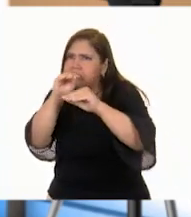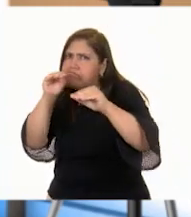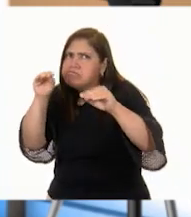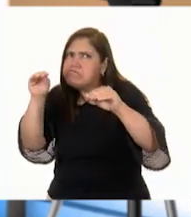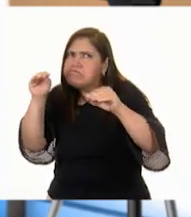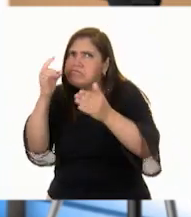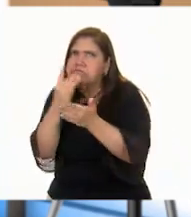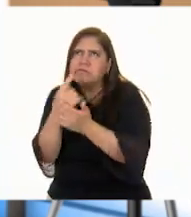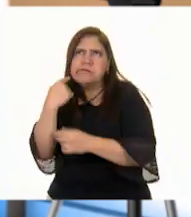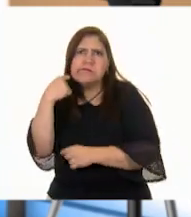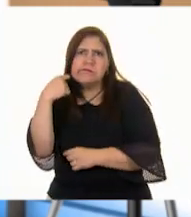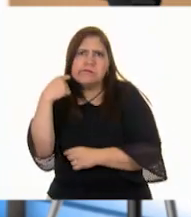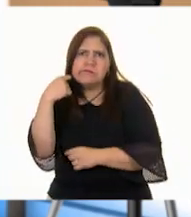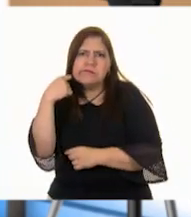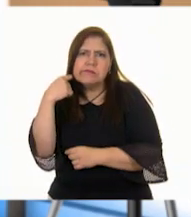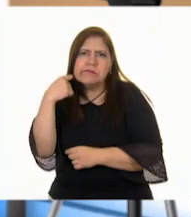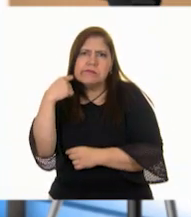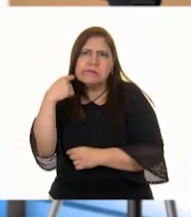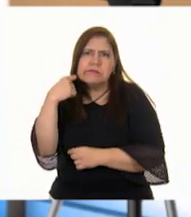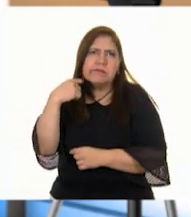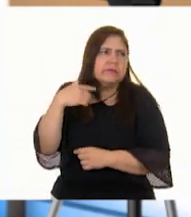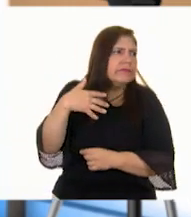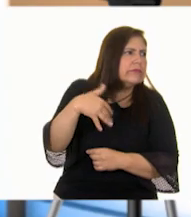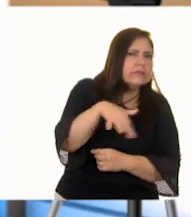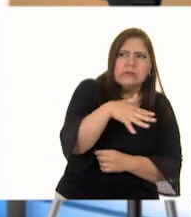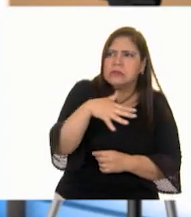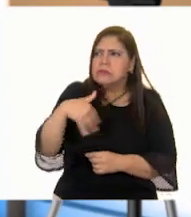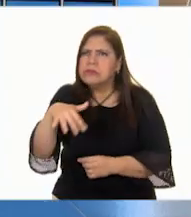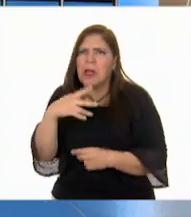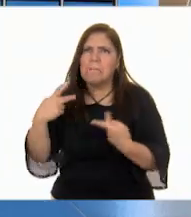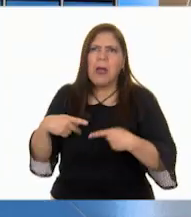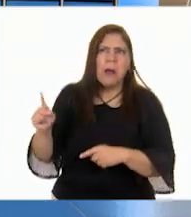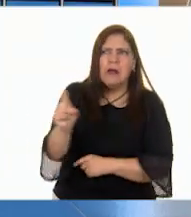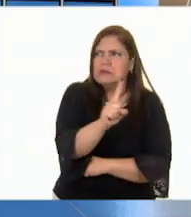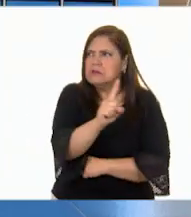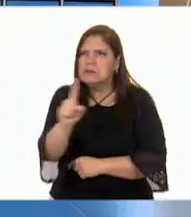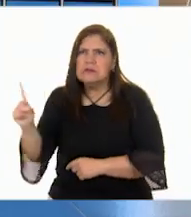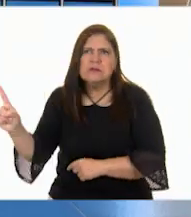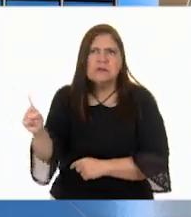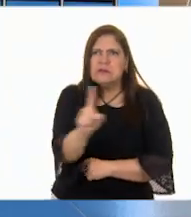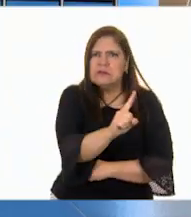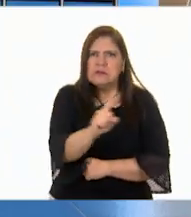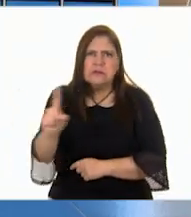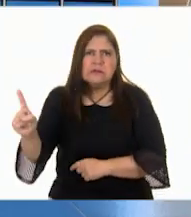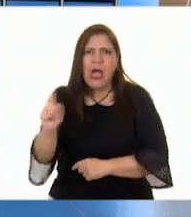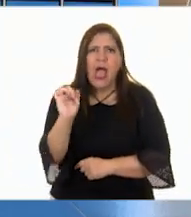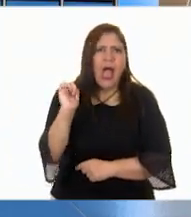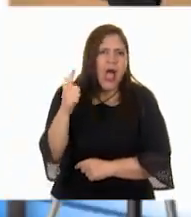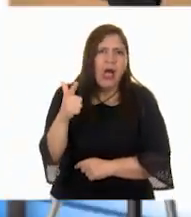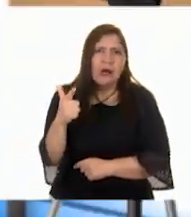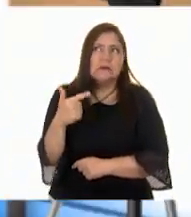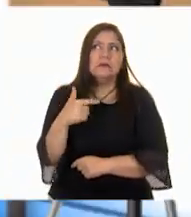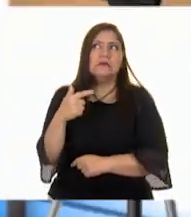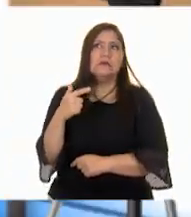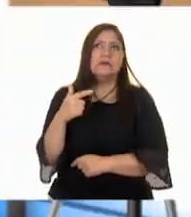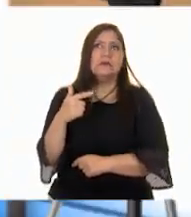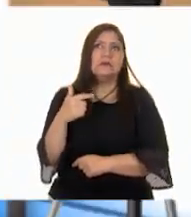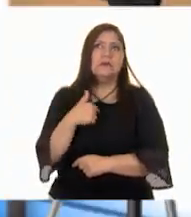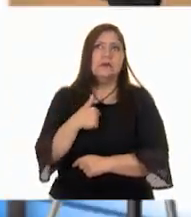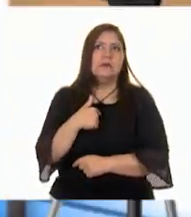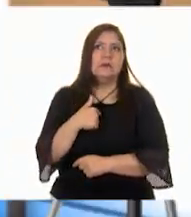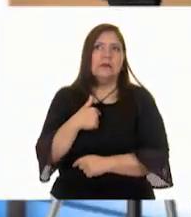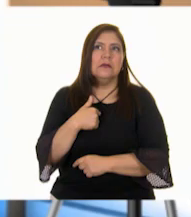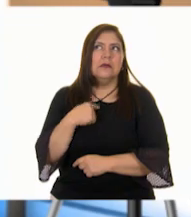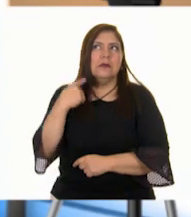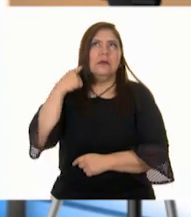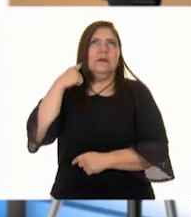Solo oía que alguien buscaba algo. Escuchaba que iba de un lado para otro. Estaba decidido a